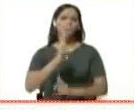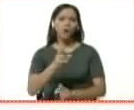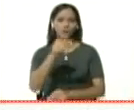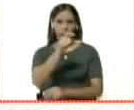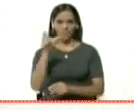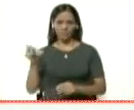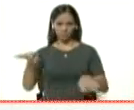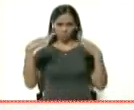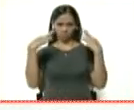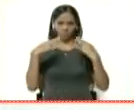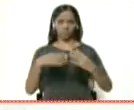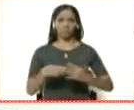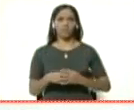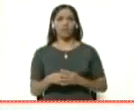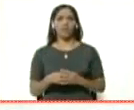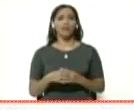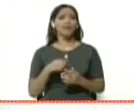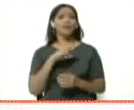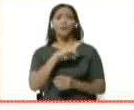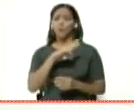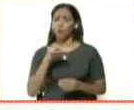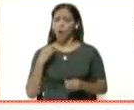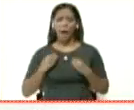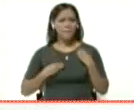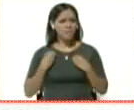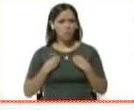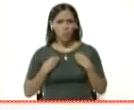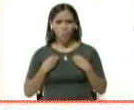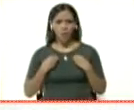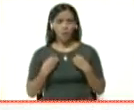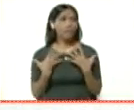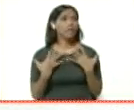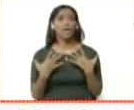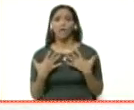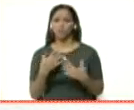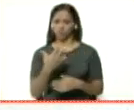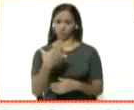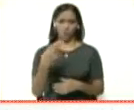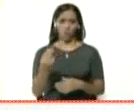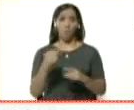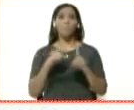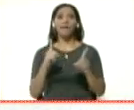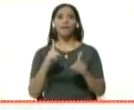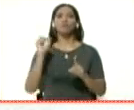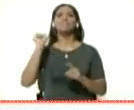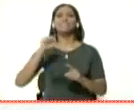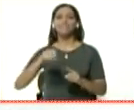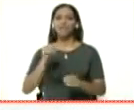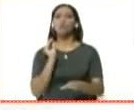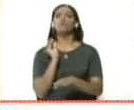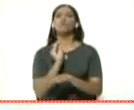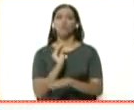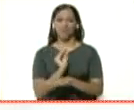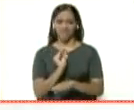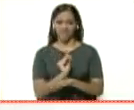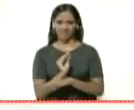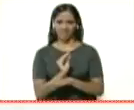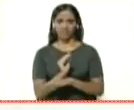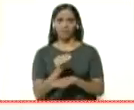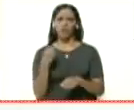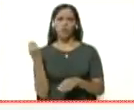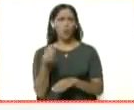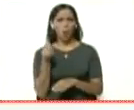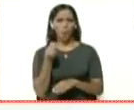audiencia? Que no se preocupen ni se alarmen, pero sí que se ocupen. ¿Y cómo se ocupan? ¿Cómo nos ocupamos? Con la